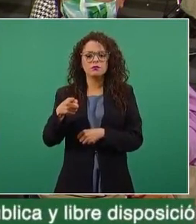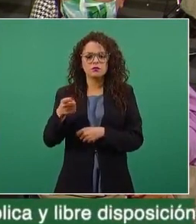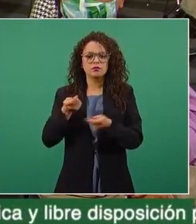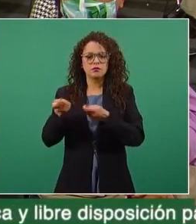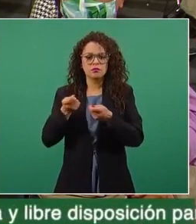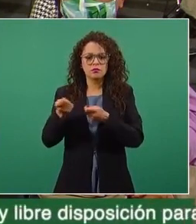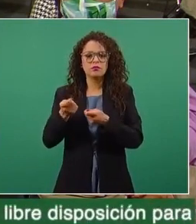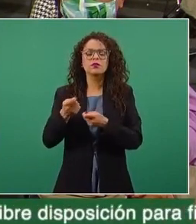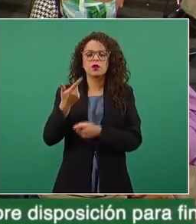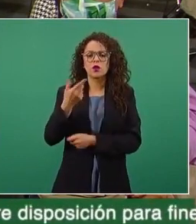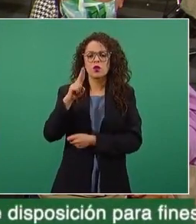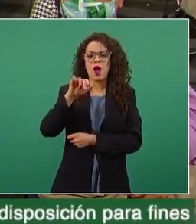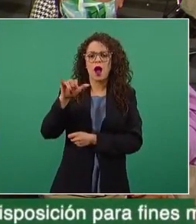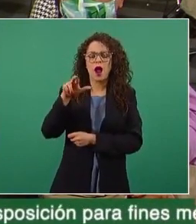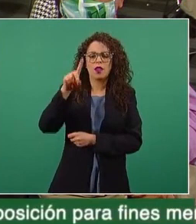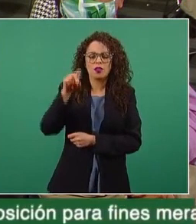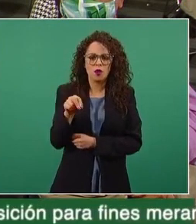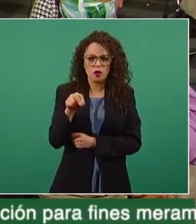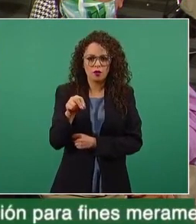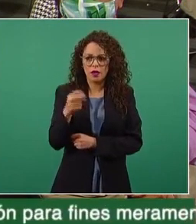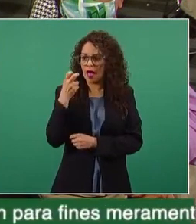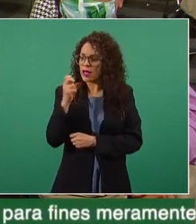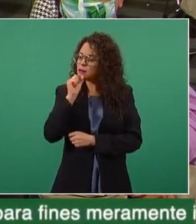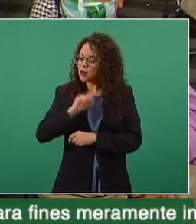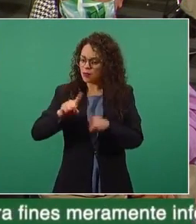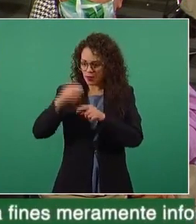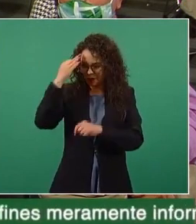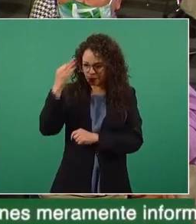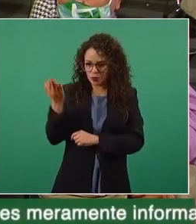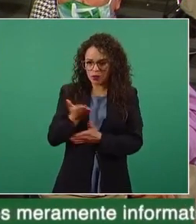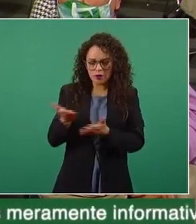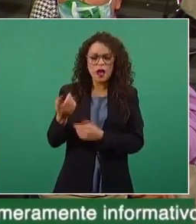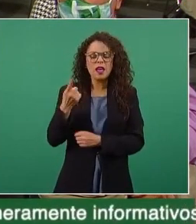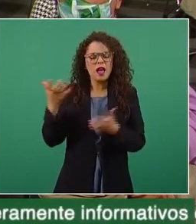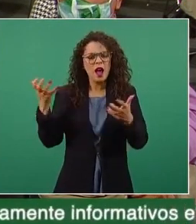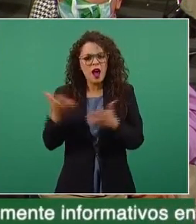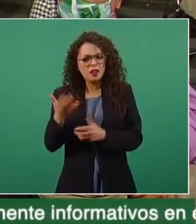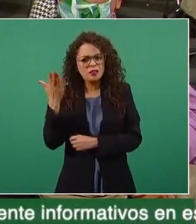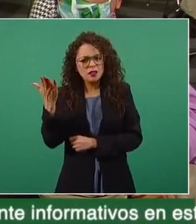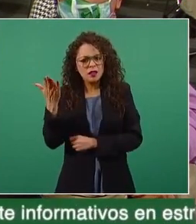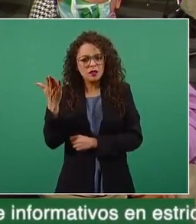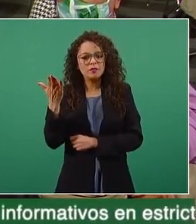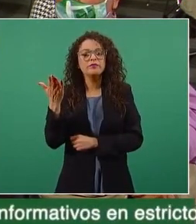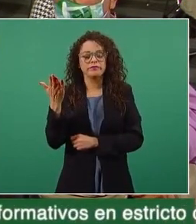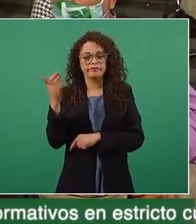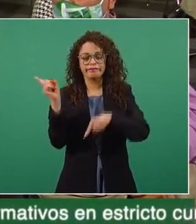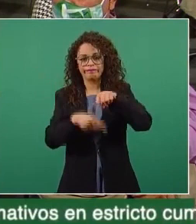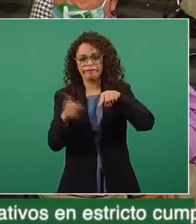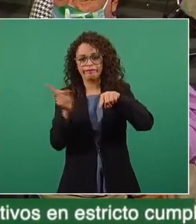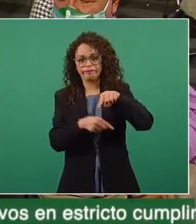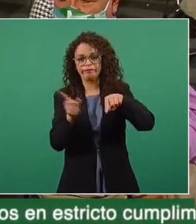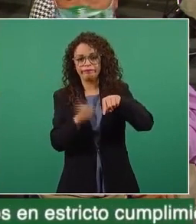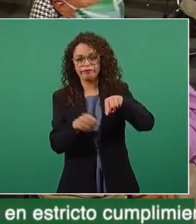González Guajardo. En esos mismos años esta organización se dedicó a impedir o tratar de impedir